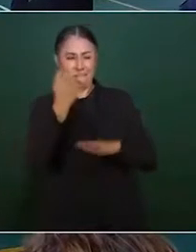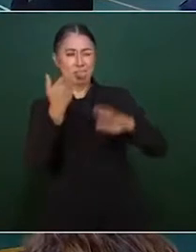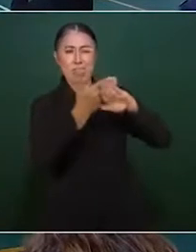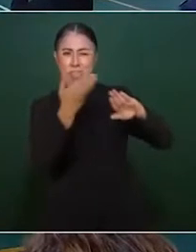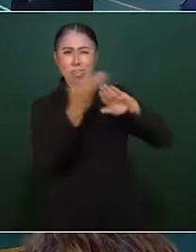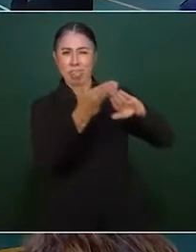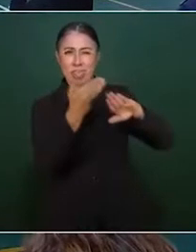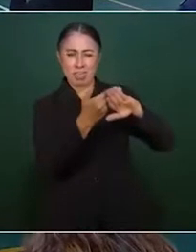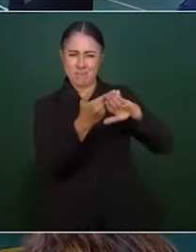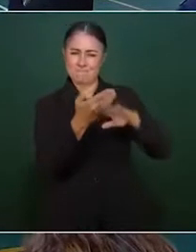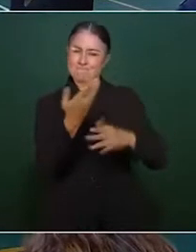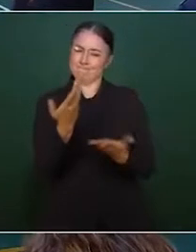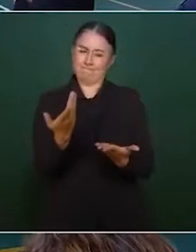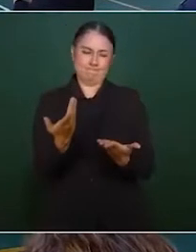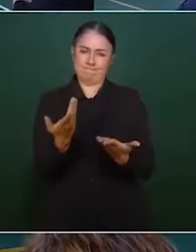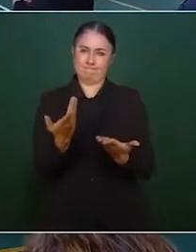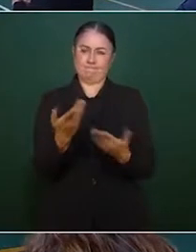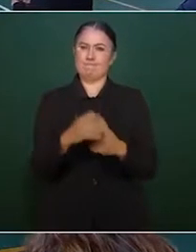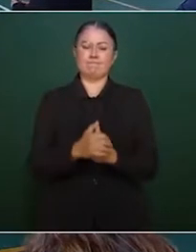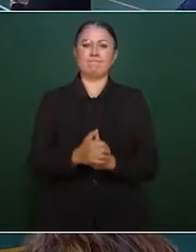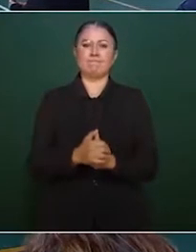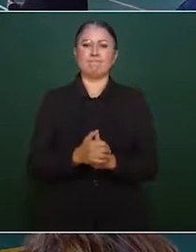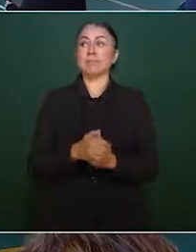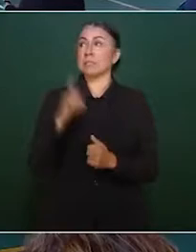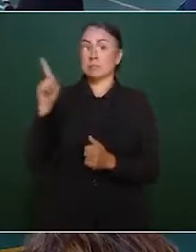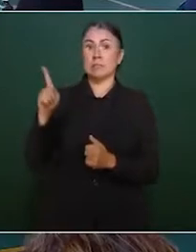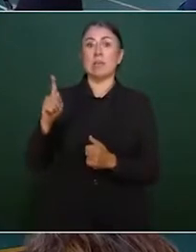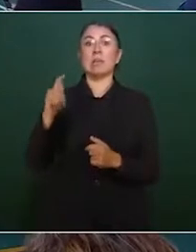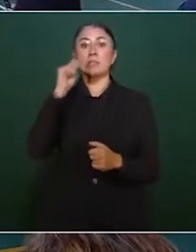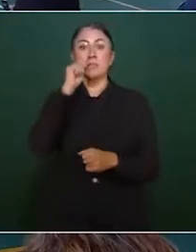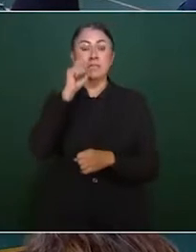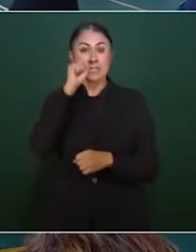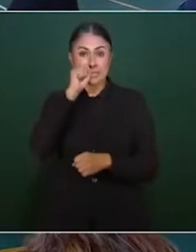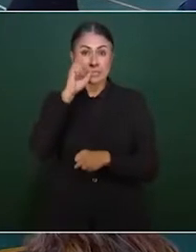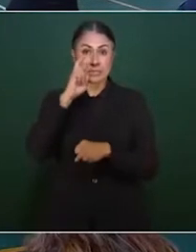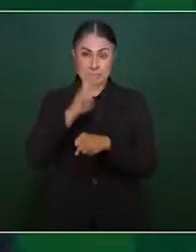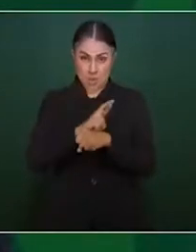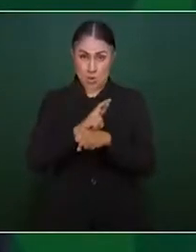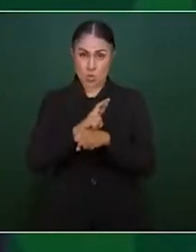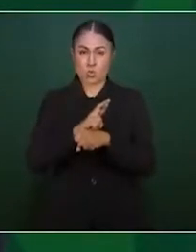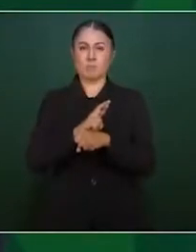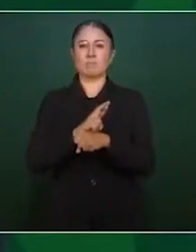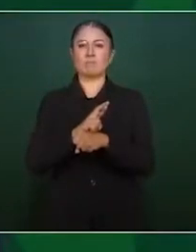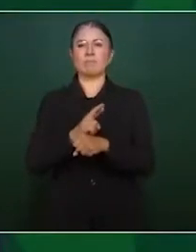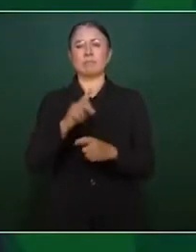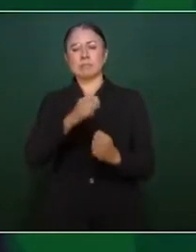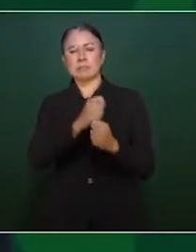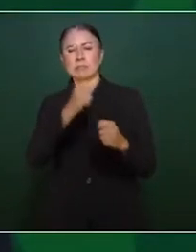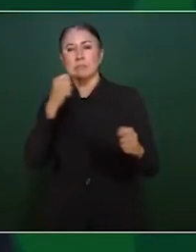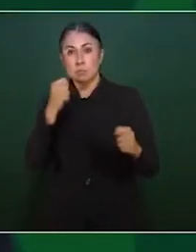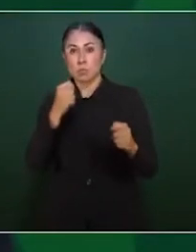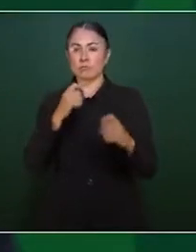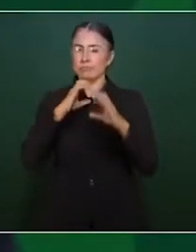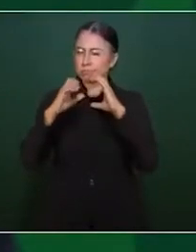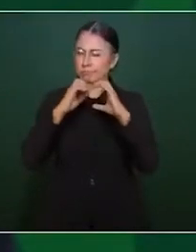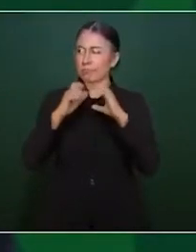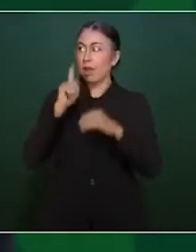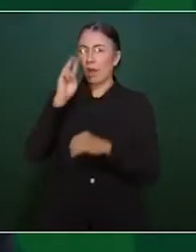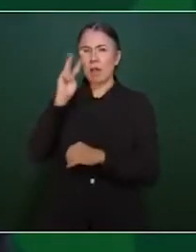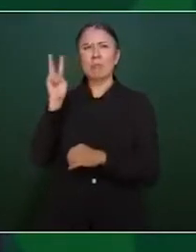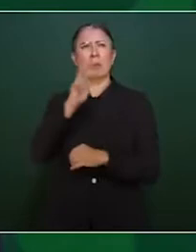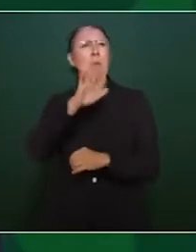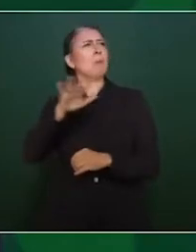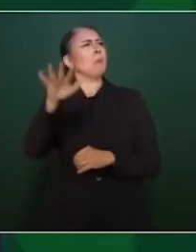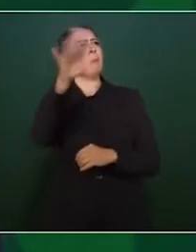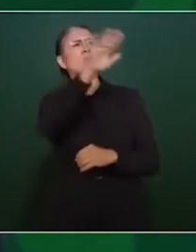el subsecretario de Transportes de la Secretaría de Comunicación, Carlos Morán, afirmó que el rediseño del espacio aéreo no